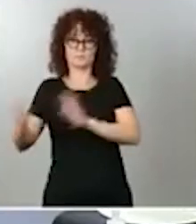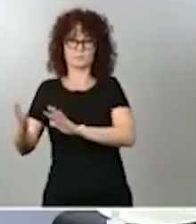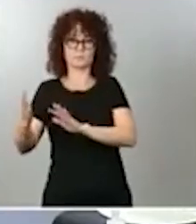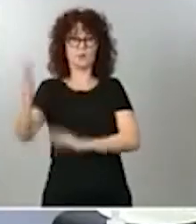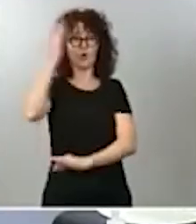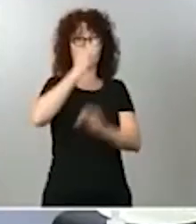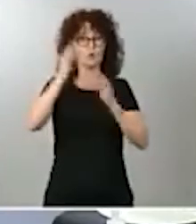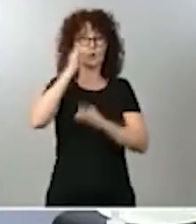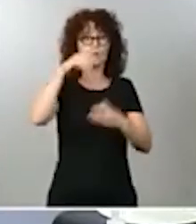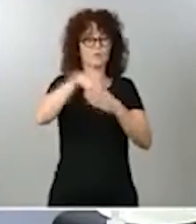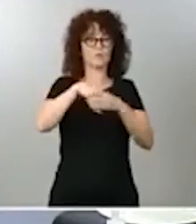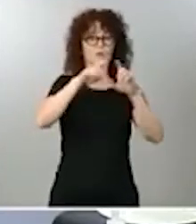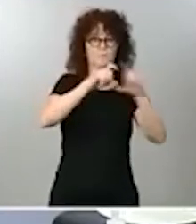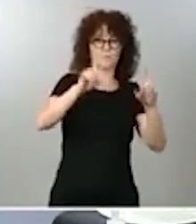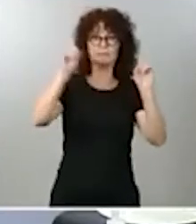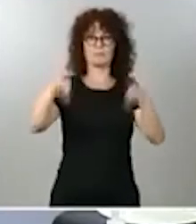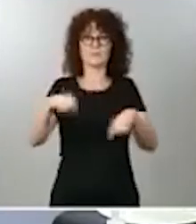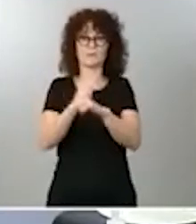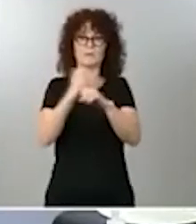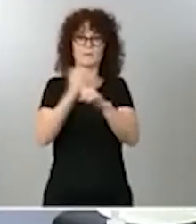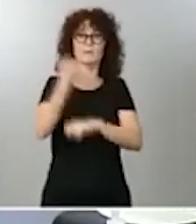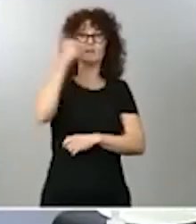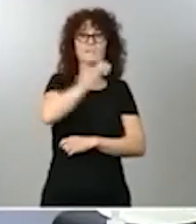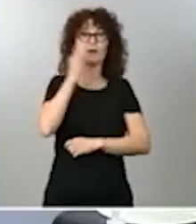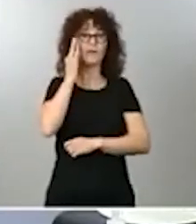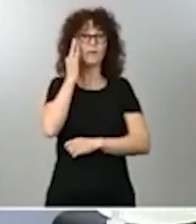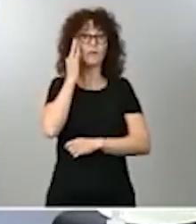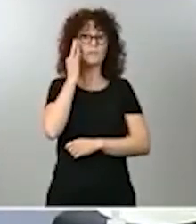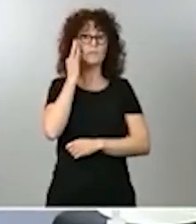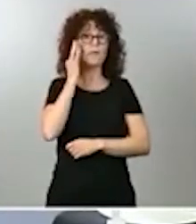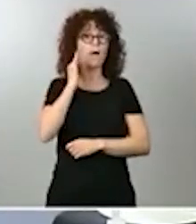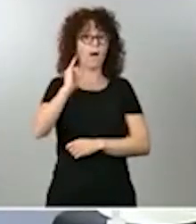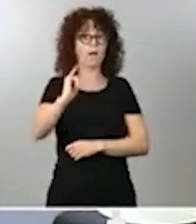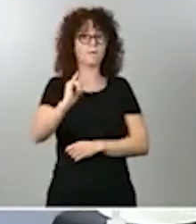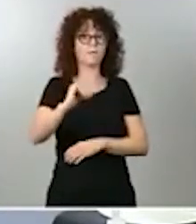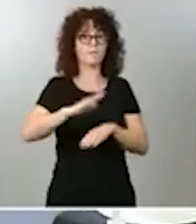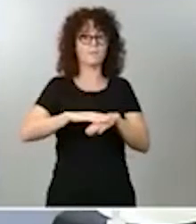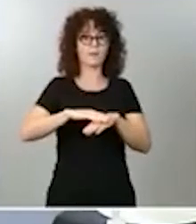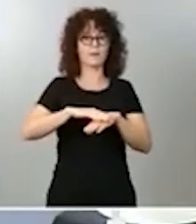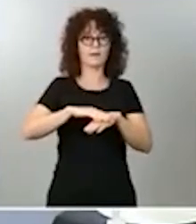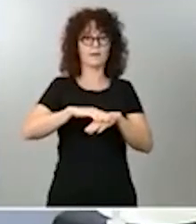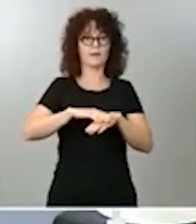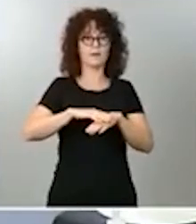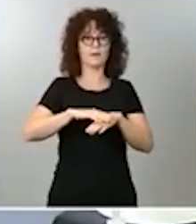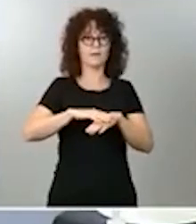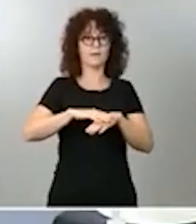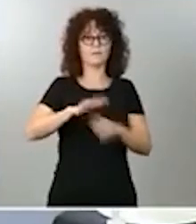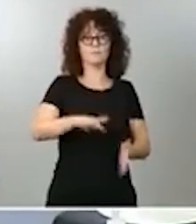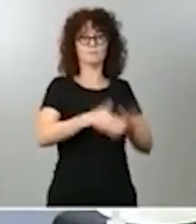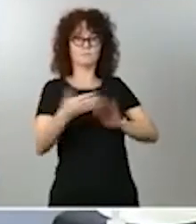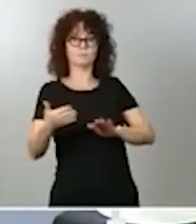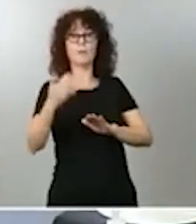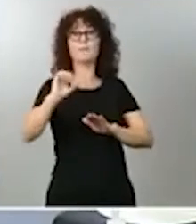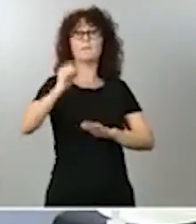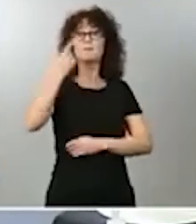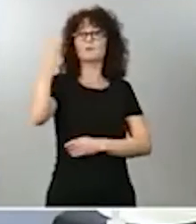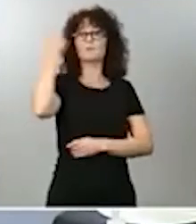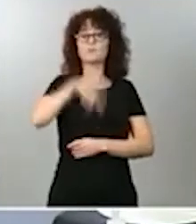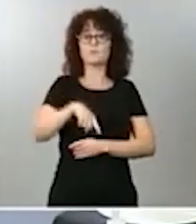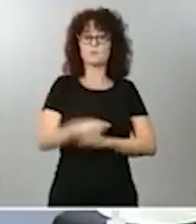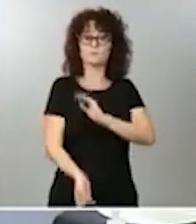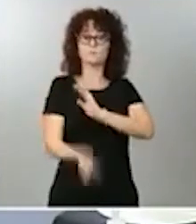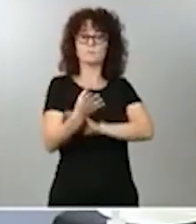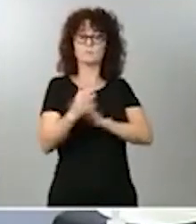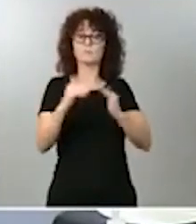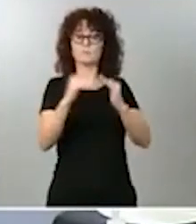trabajadores y las trabajadoras tienen para poder hacer efectivo lo primero, saber identificar dónde están los orígenes de las desigualdades